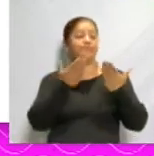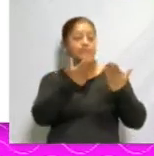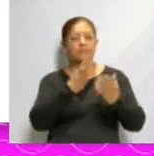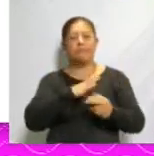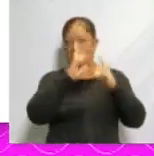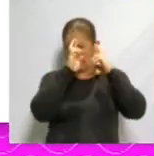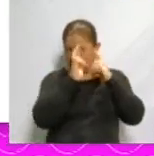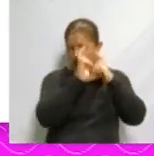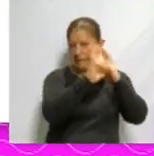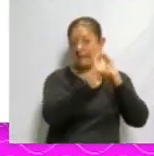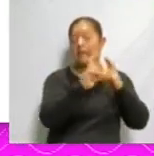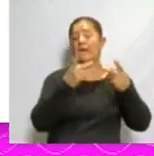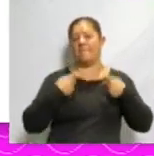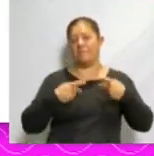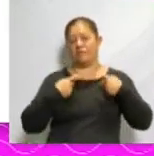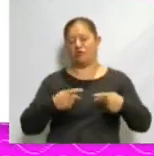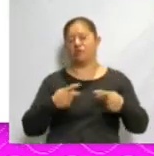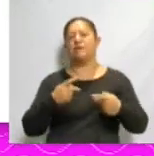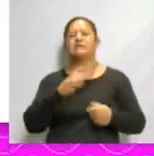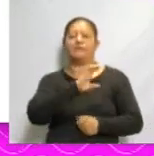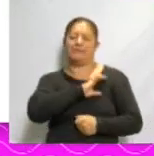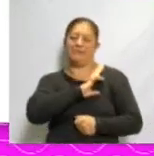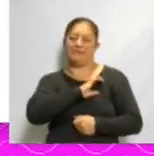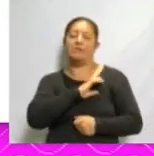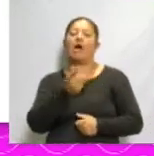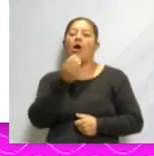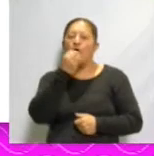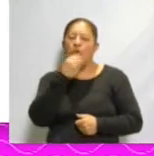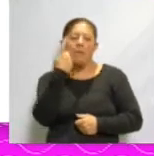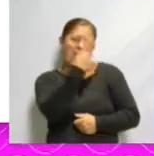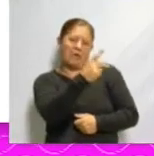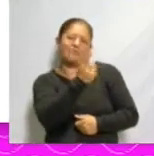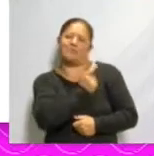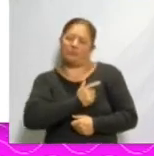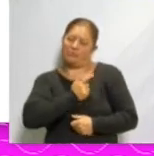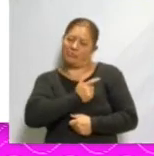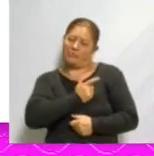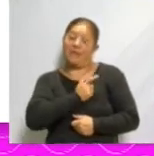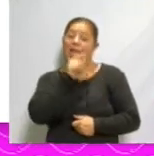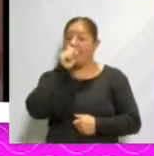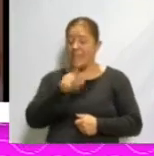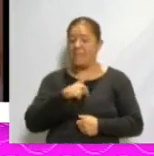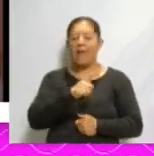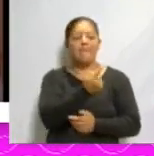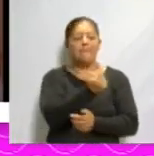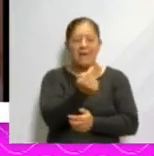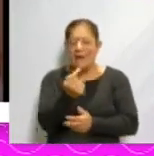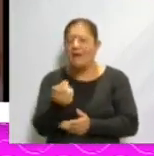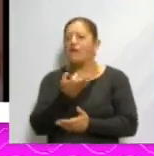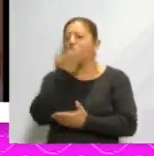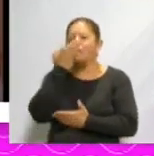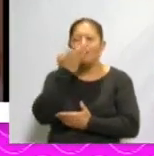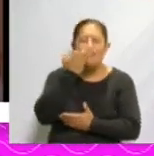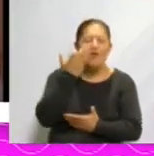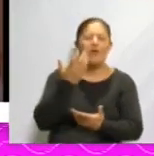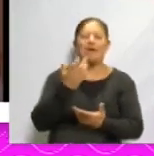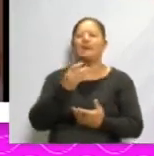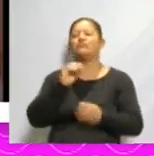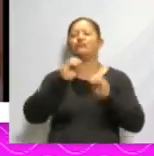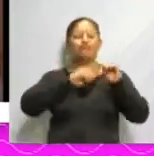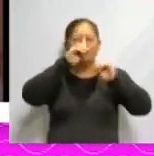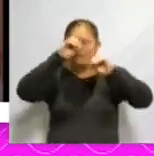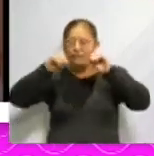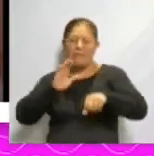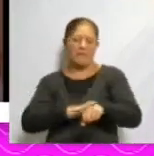memoria de nuestros seres queridos con los alimentos que les gustaban, además de velas, flores y otros adornos.